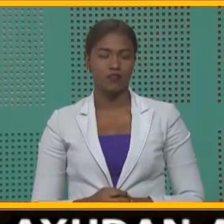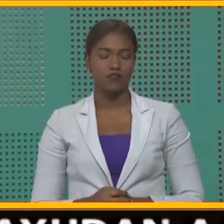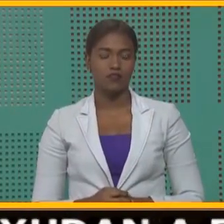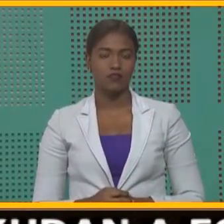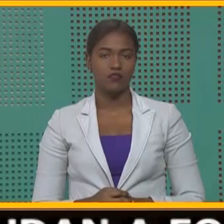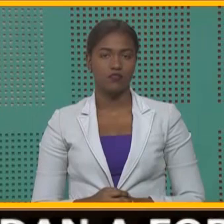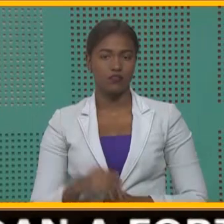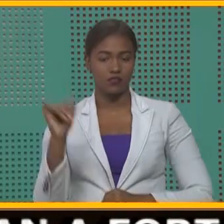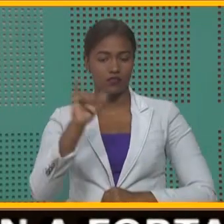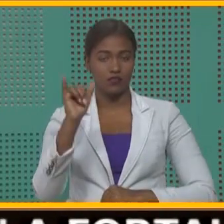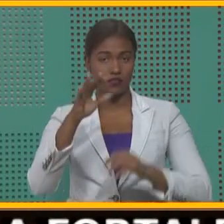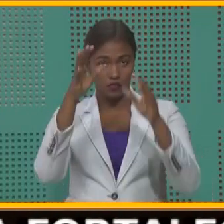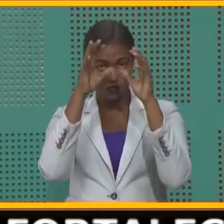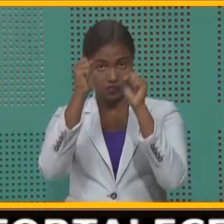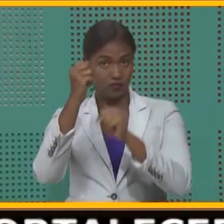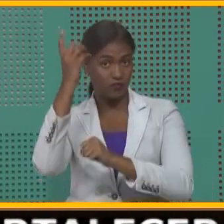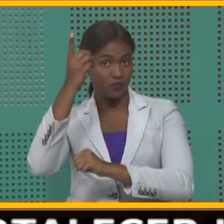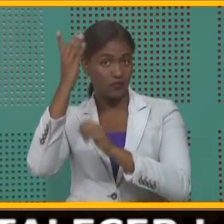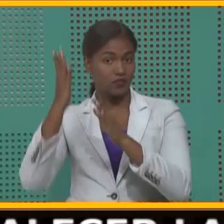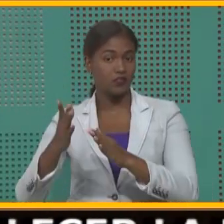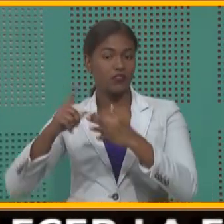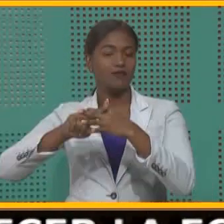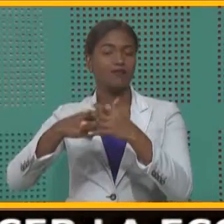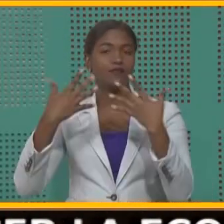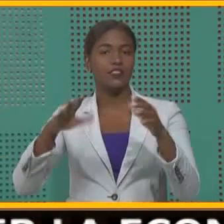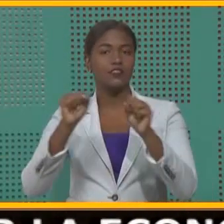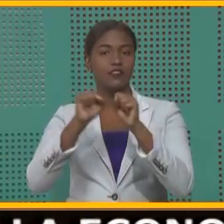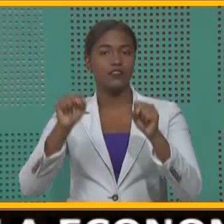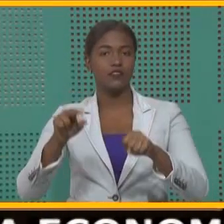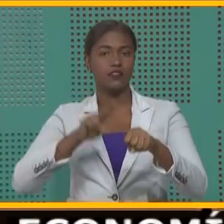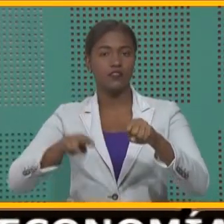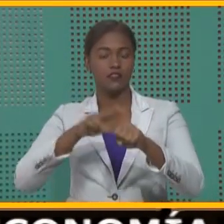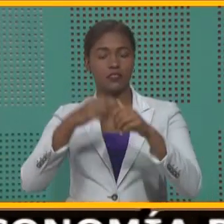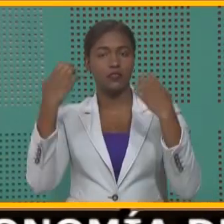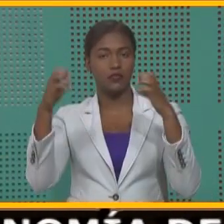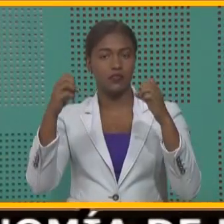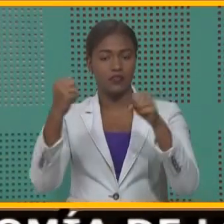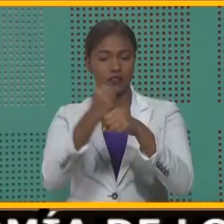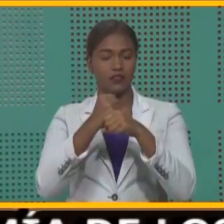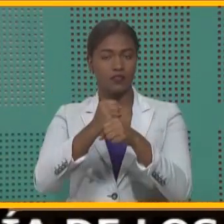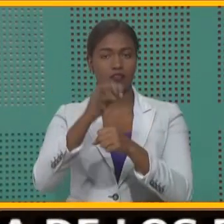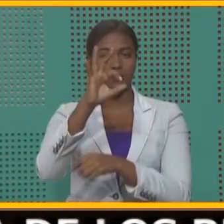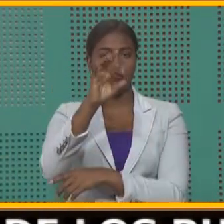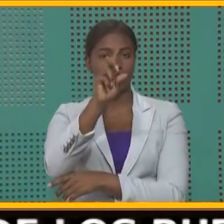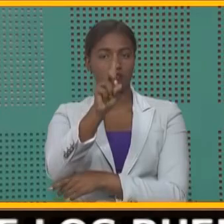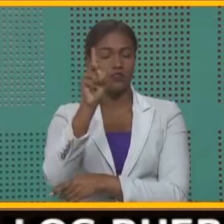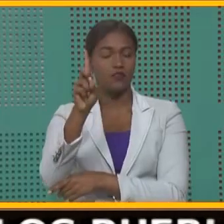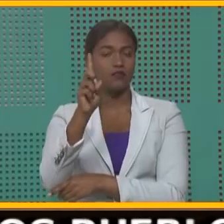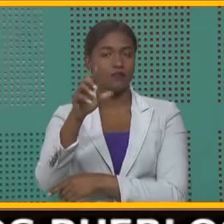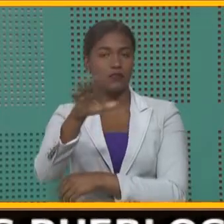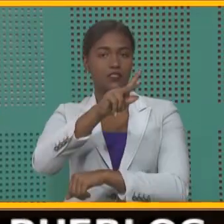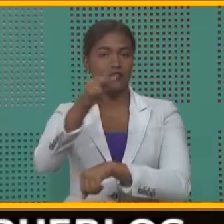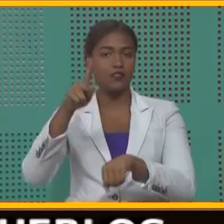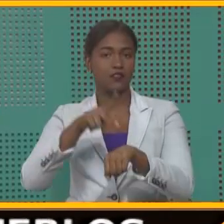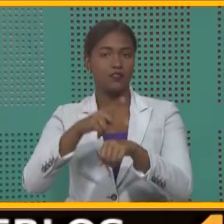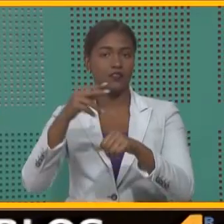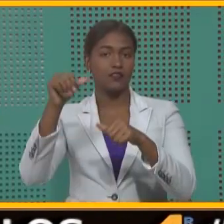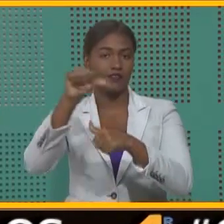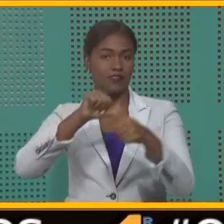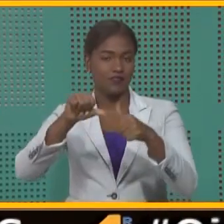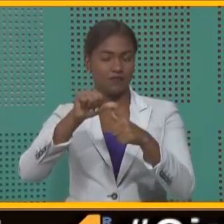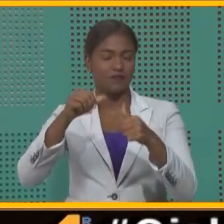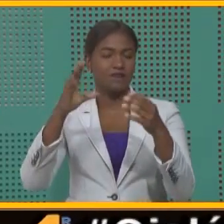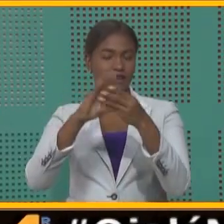Y bien, amigos, el presidente Danilo Medina inauguró el Sistema Nacional de Atención, Emergencias y Seguridad 911 en la provincia de Azua.